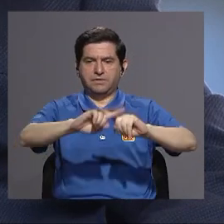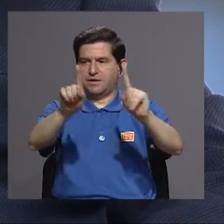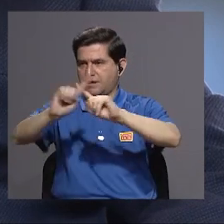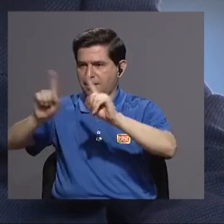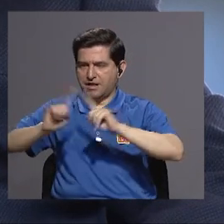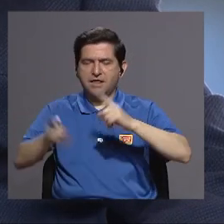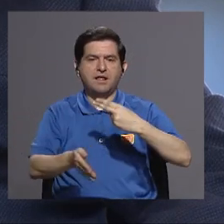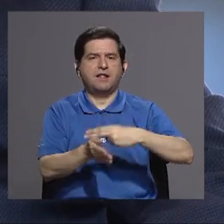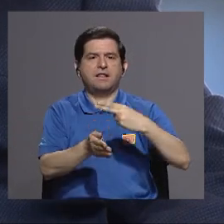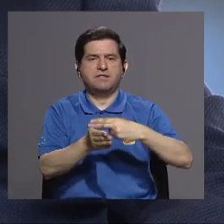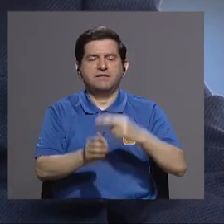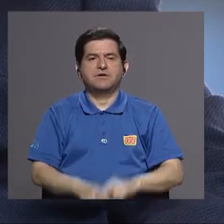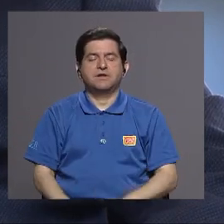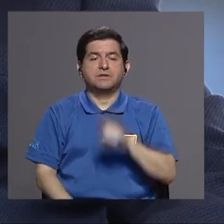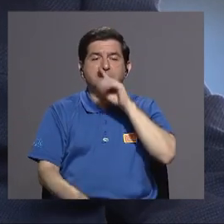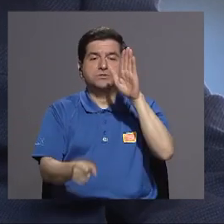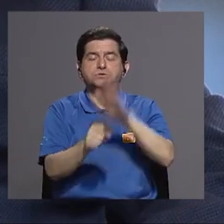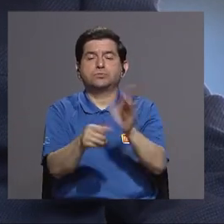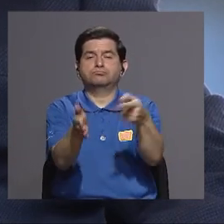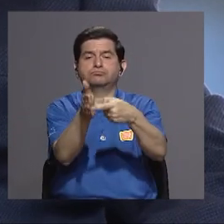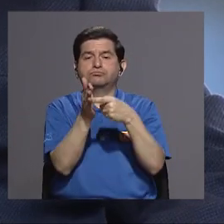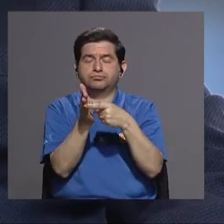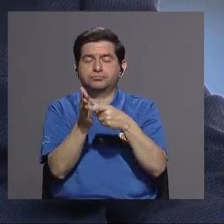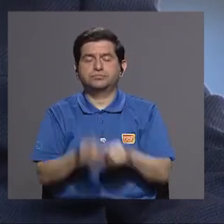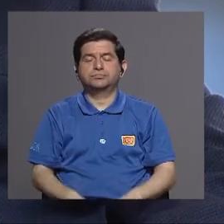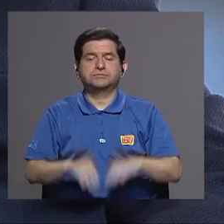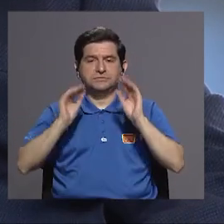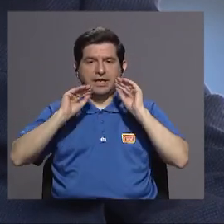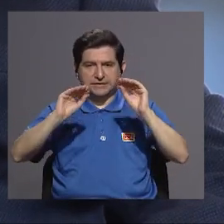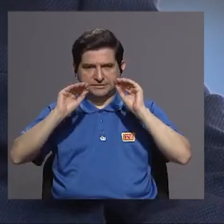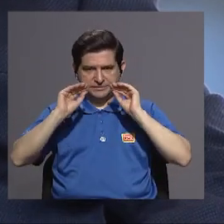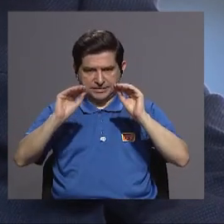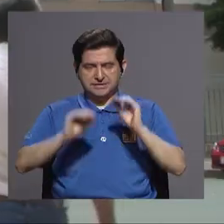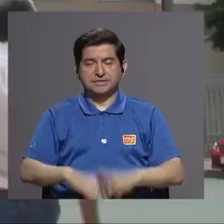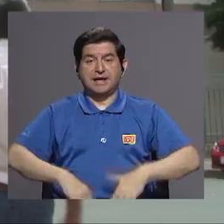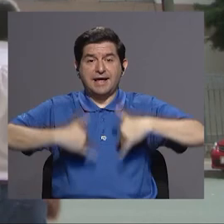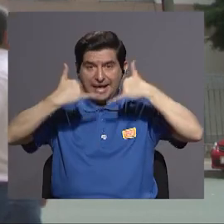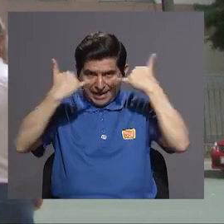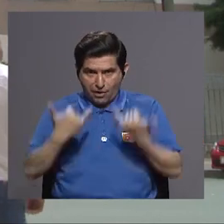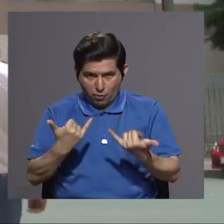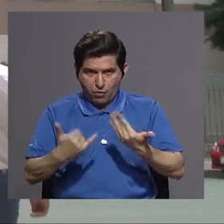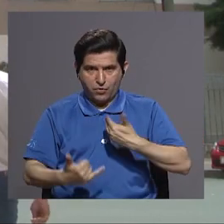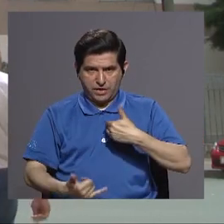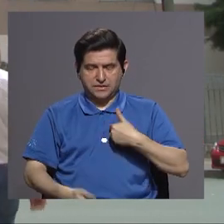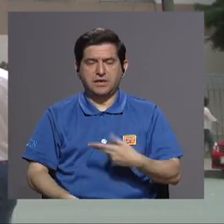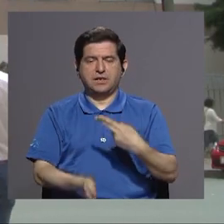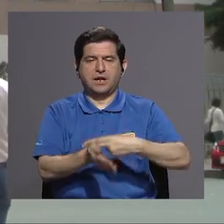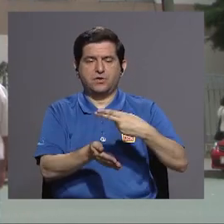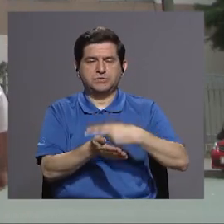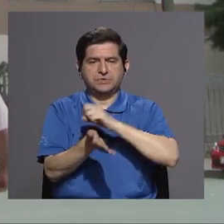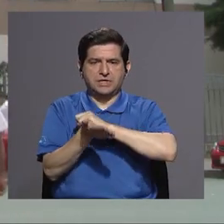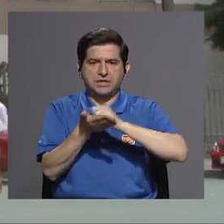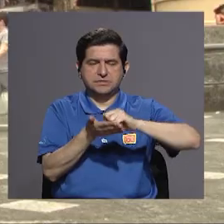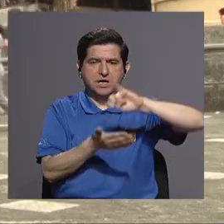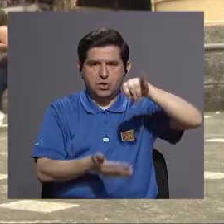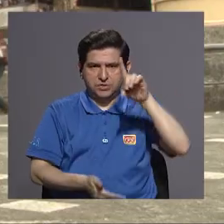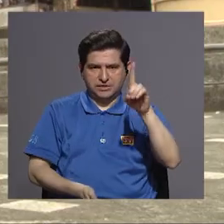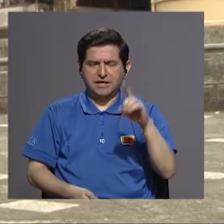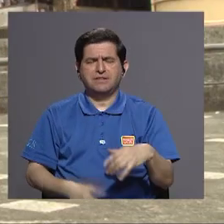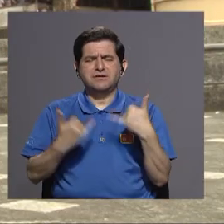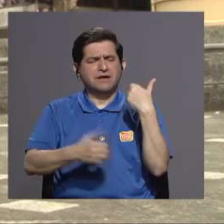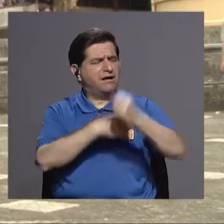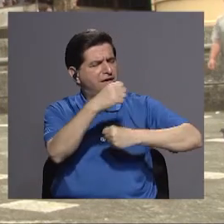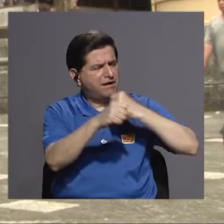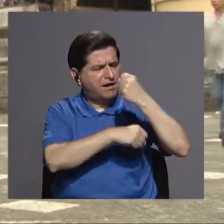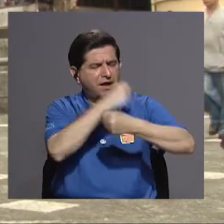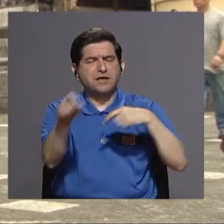hospitales que reúnen esas condiciones académicas verdad en este momento tenemos en el hospital san juan de dios de muchos años